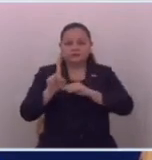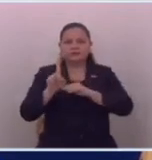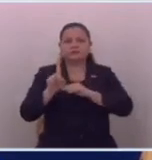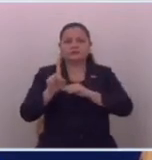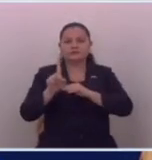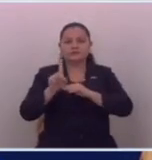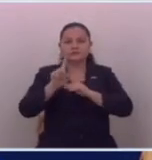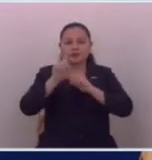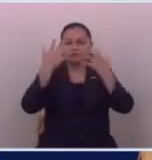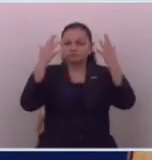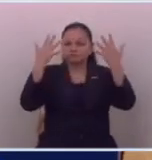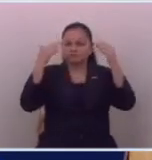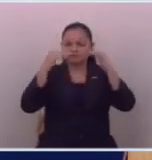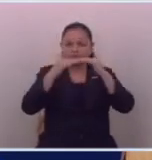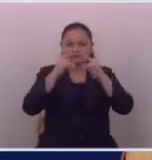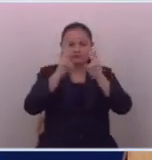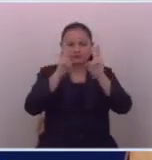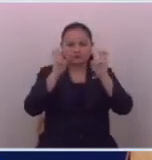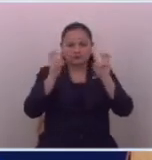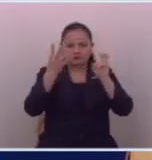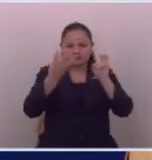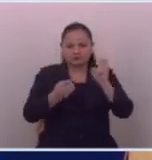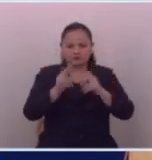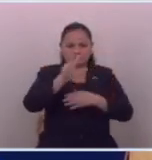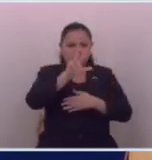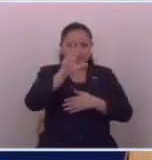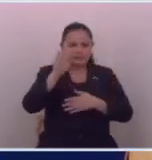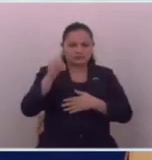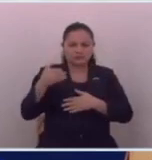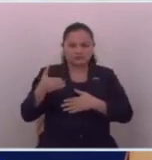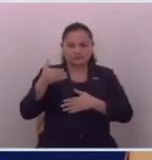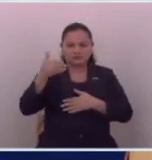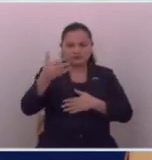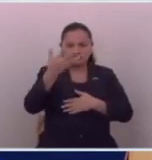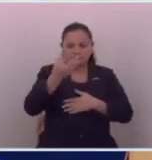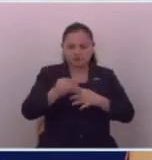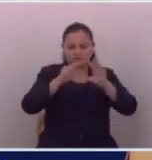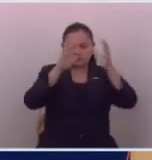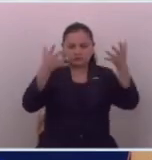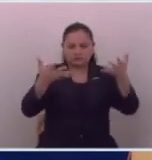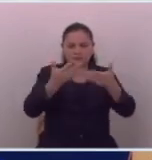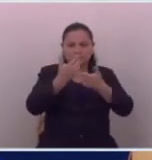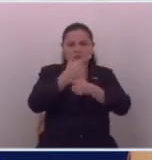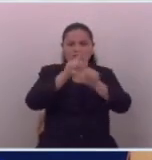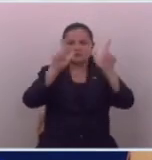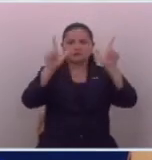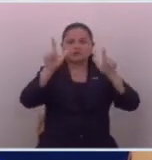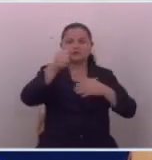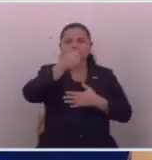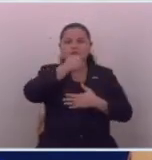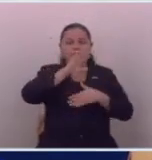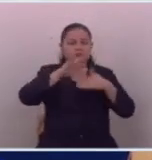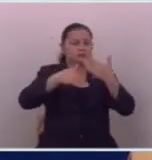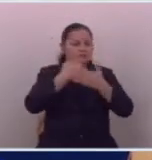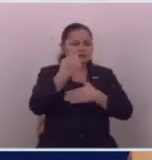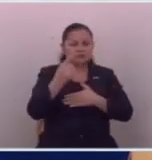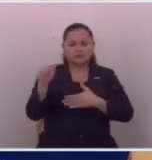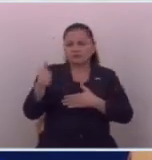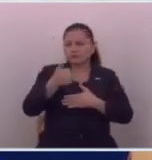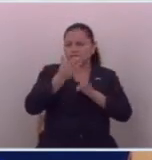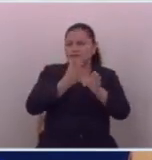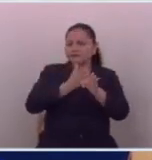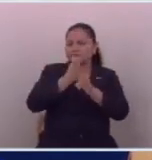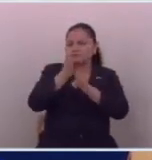Sus felicitaciones en el marco del 30 aniversario del Día Mundial de la Libertad de Prensa, a todas las personas y demás